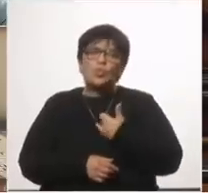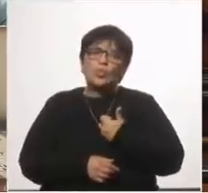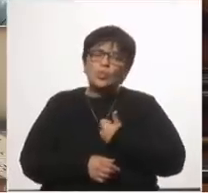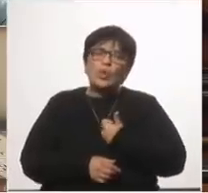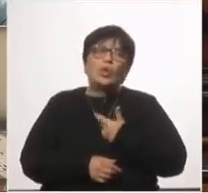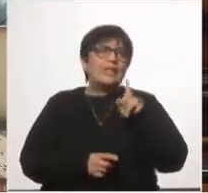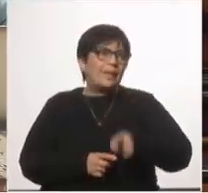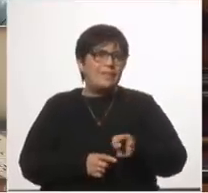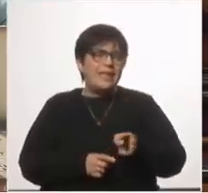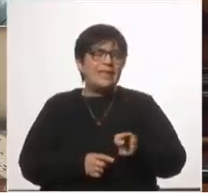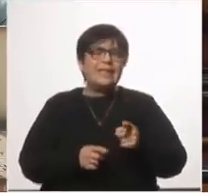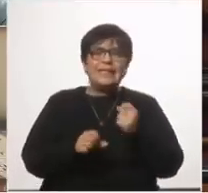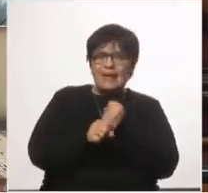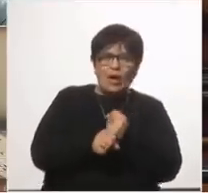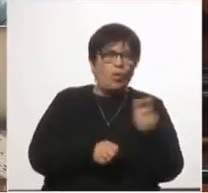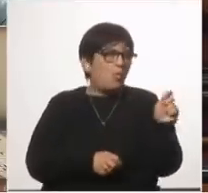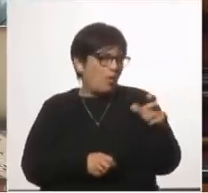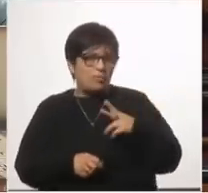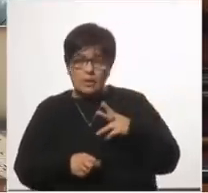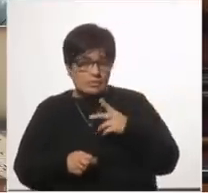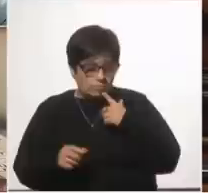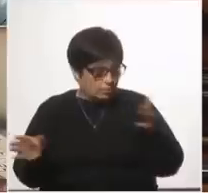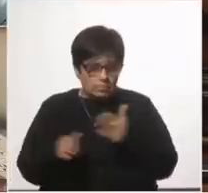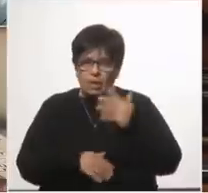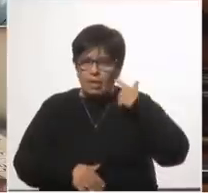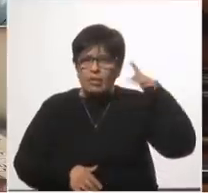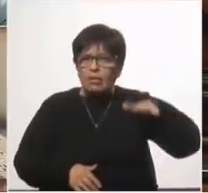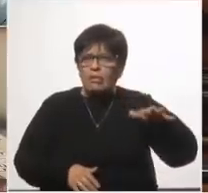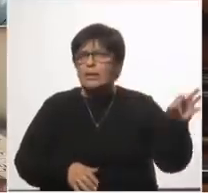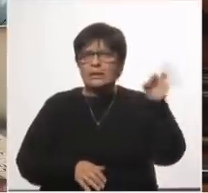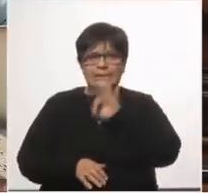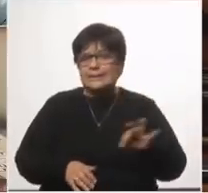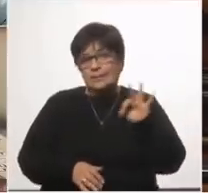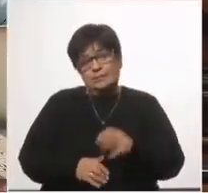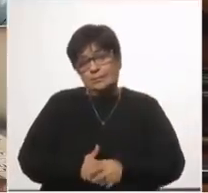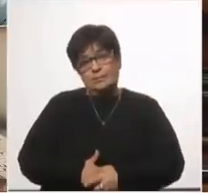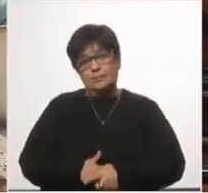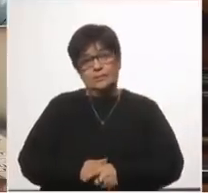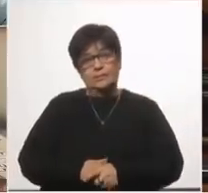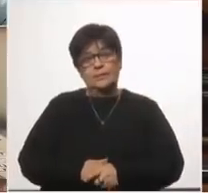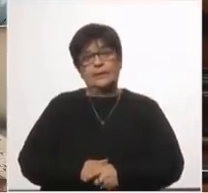por público privado no sabemos nada de eso no tenemos información la verdad no tenemos información